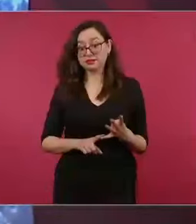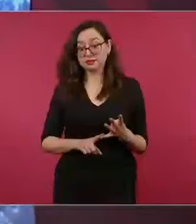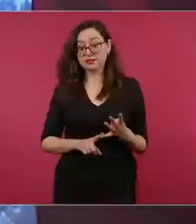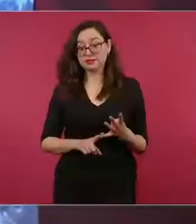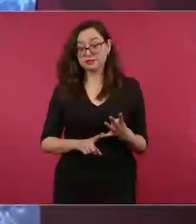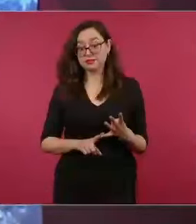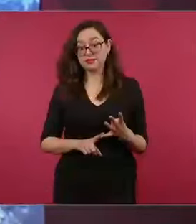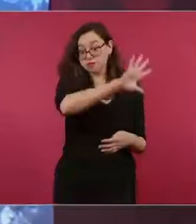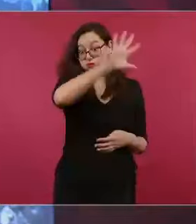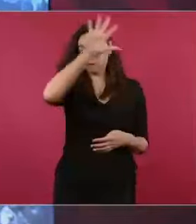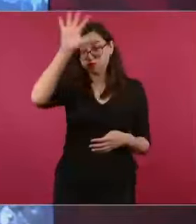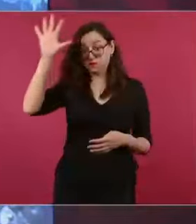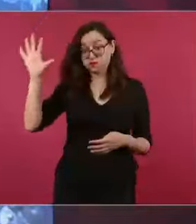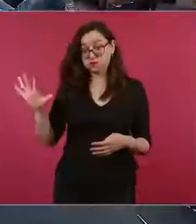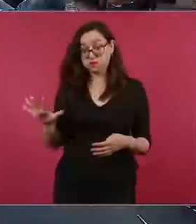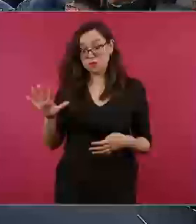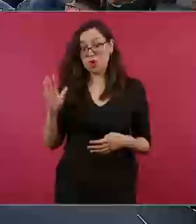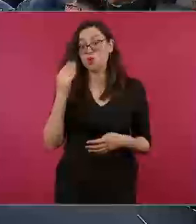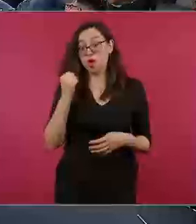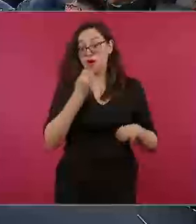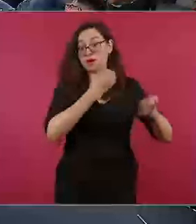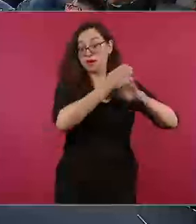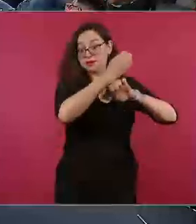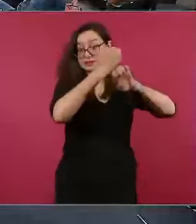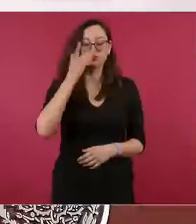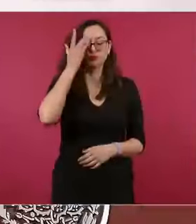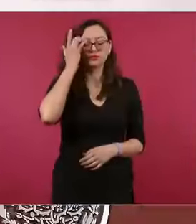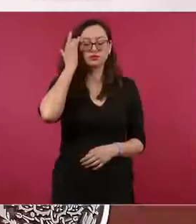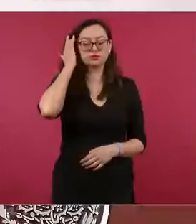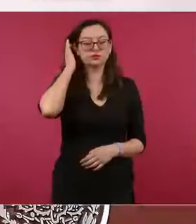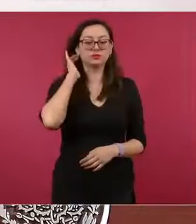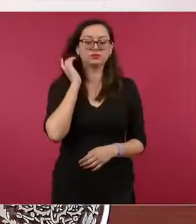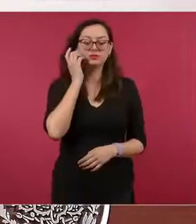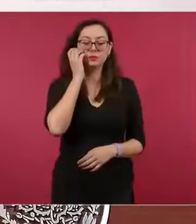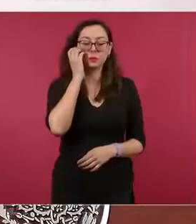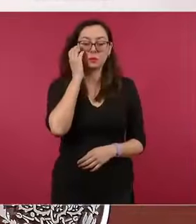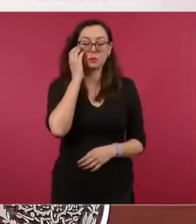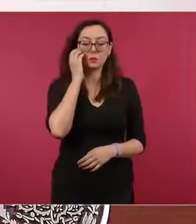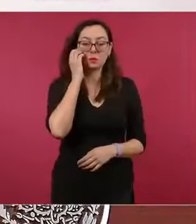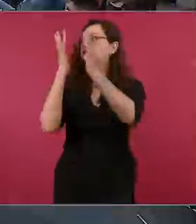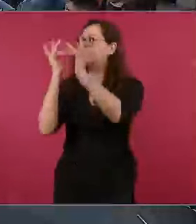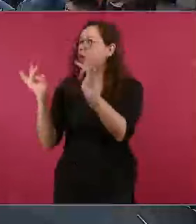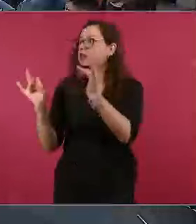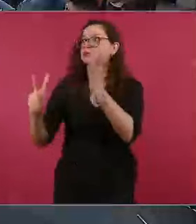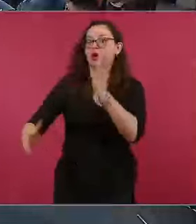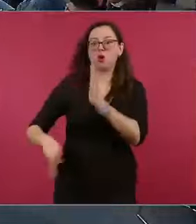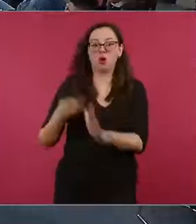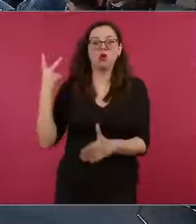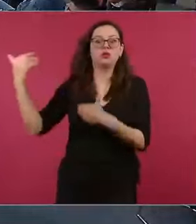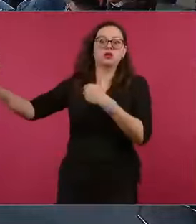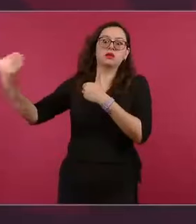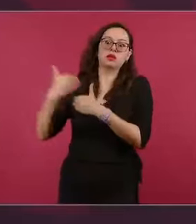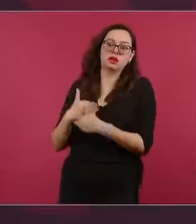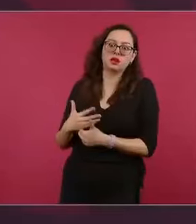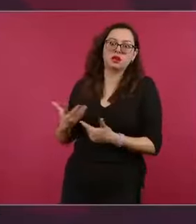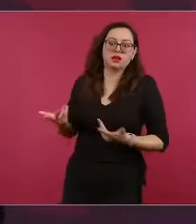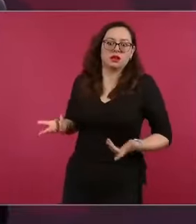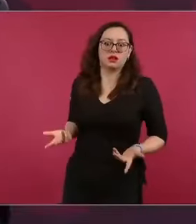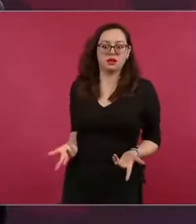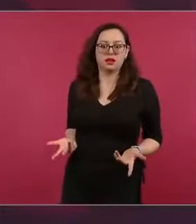también era de México. Nueve estados de la Unión Americana. Luego vuelven los franceses. Por eso la batalla de Puebla de